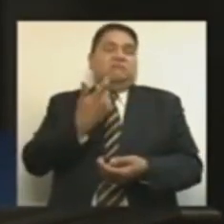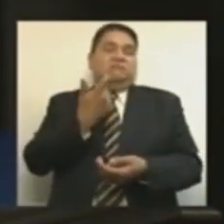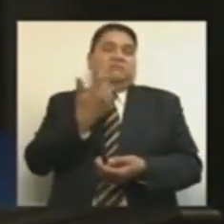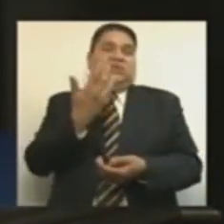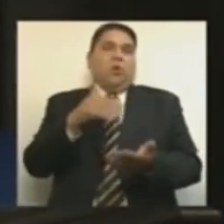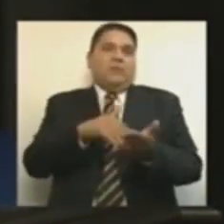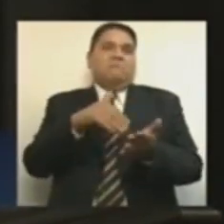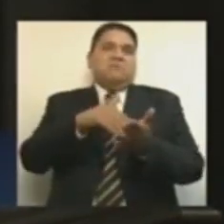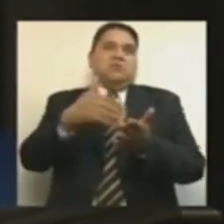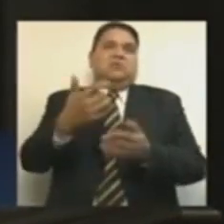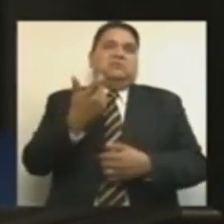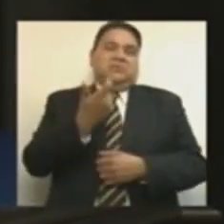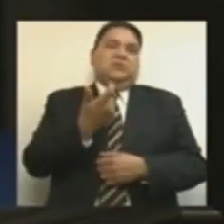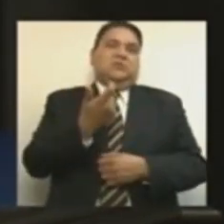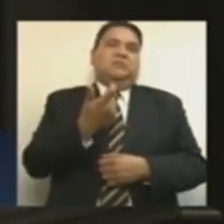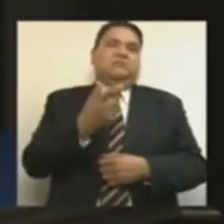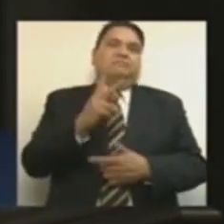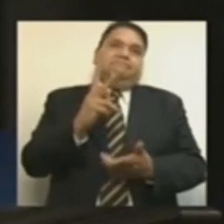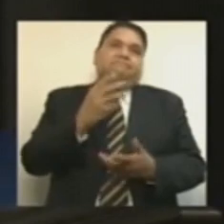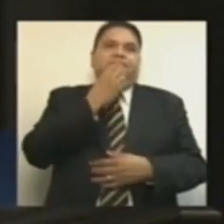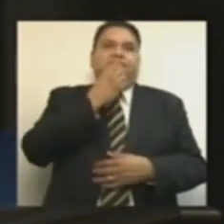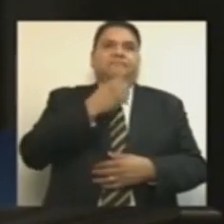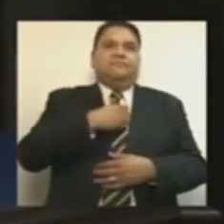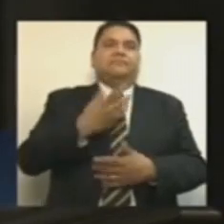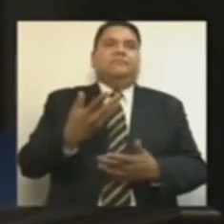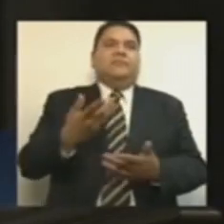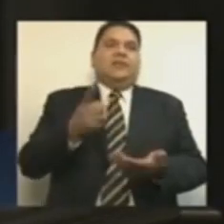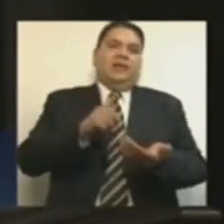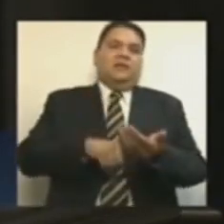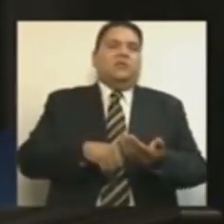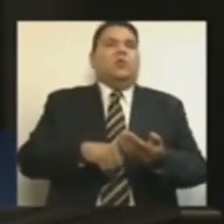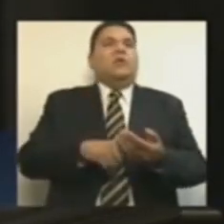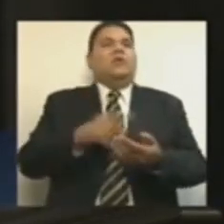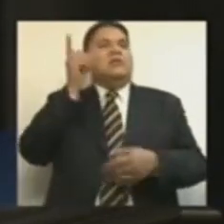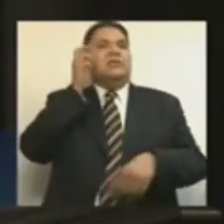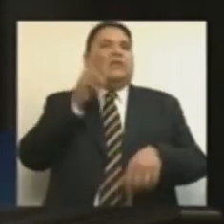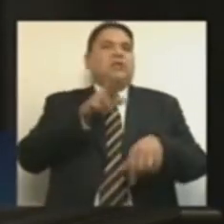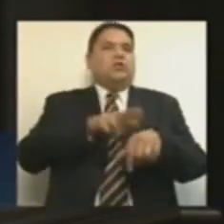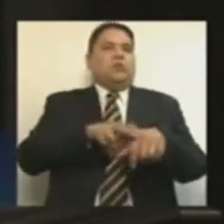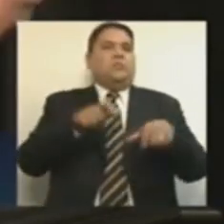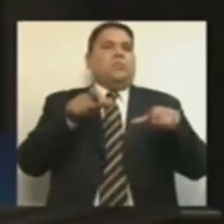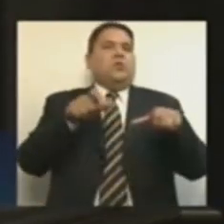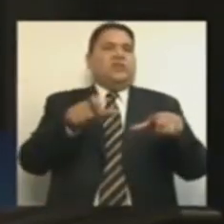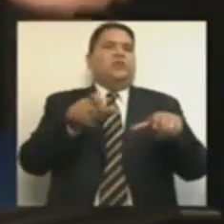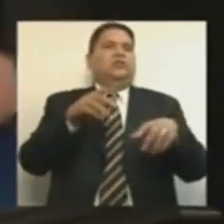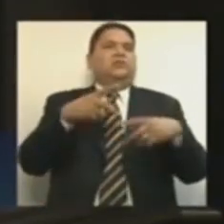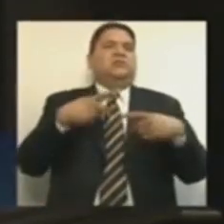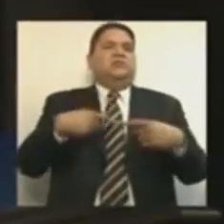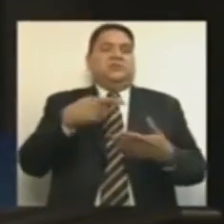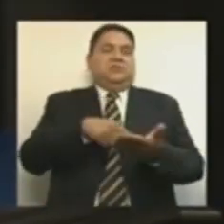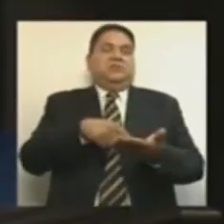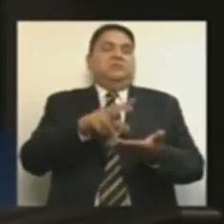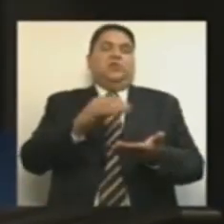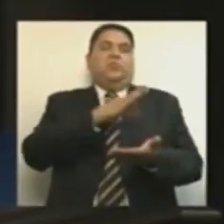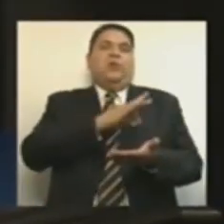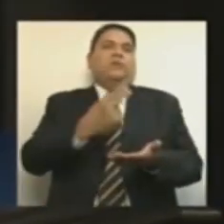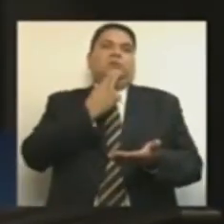y también con el comentario del director de Protección Civil del Estado de Yucatán, que dijo que es inoperante.